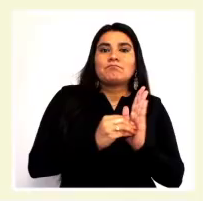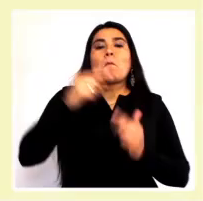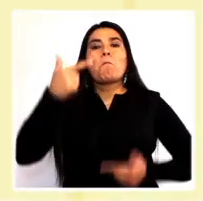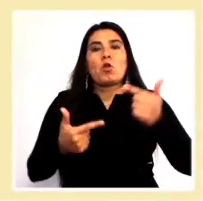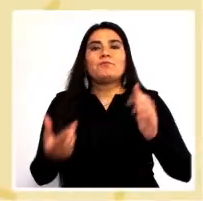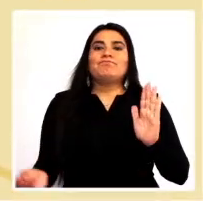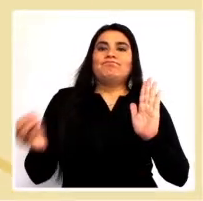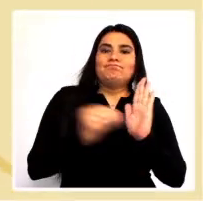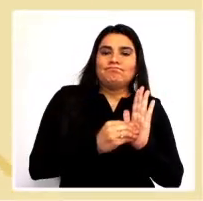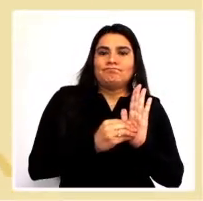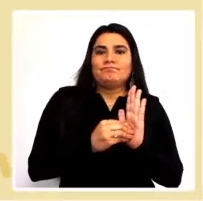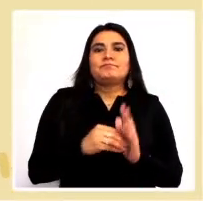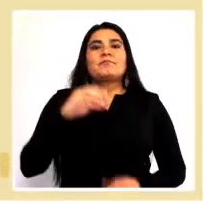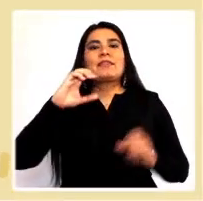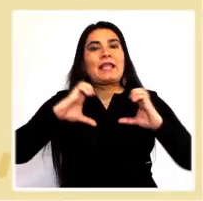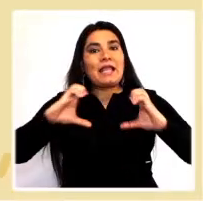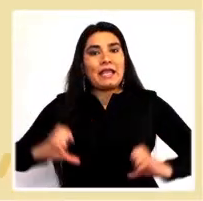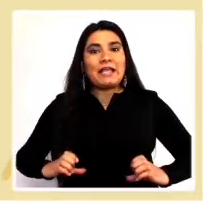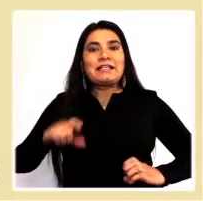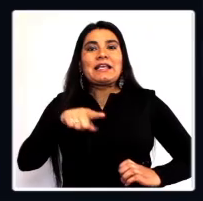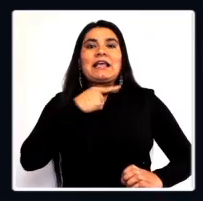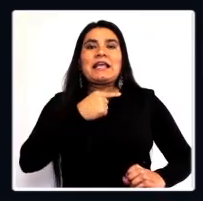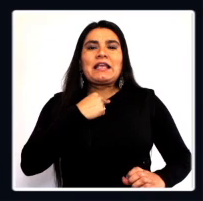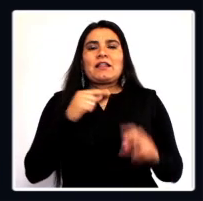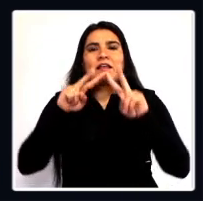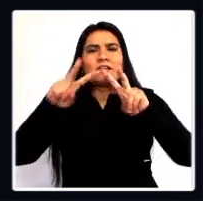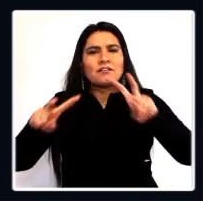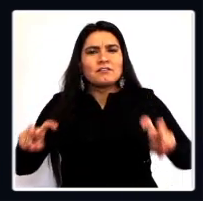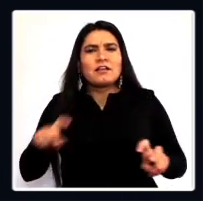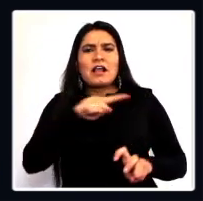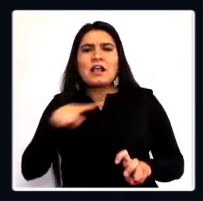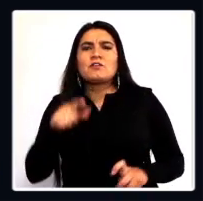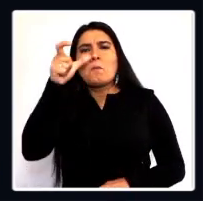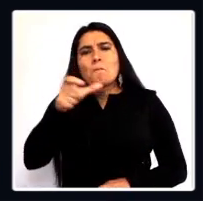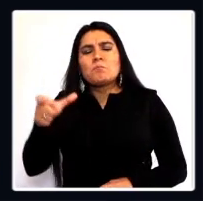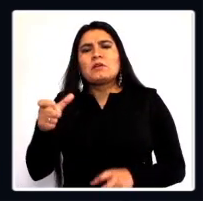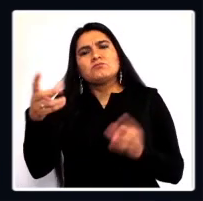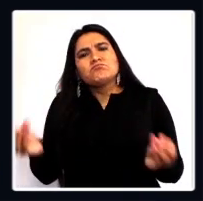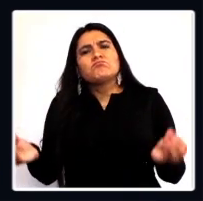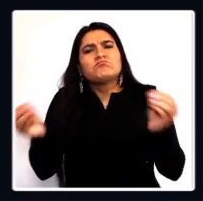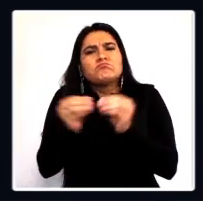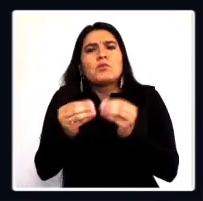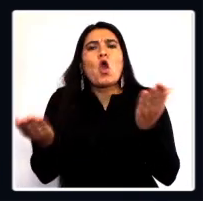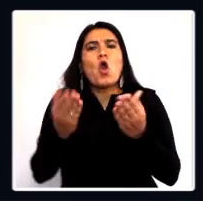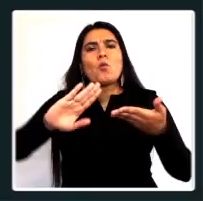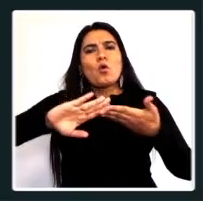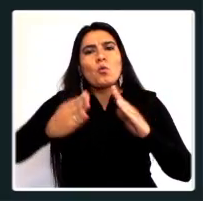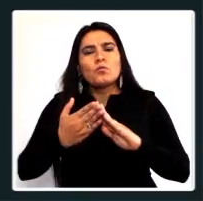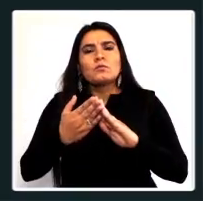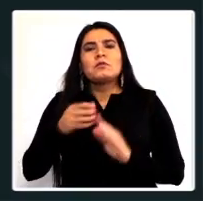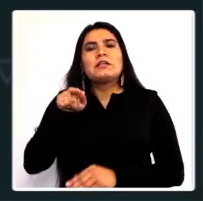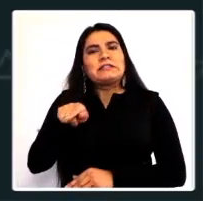Ética busca definir la naturaleza de la relación entre los investigadores, interventores y las personas que forman las comunidades,